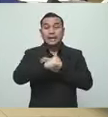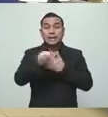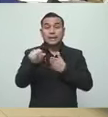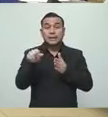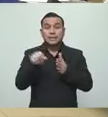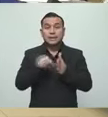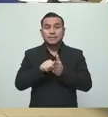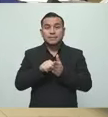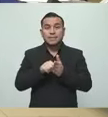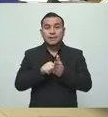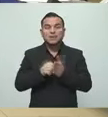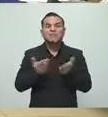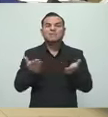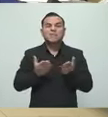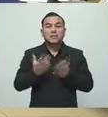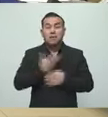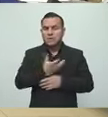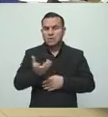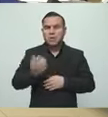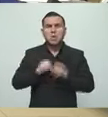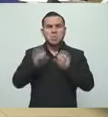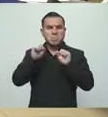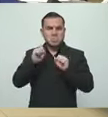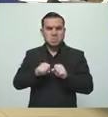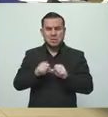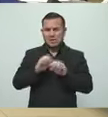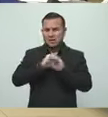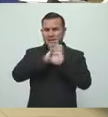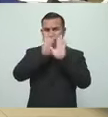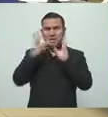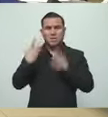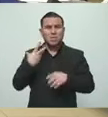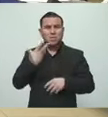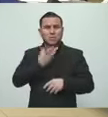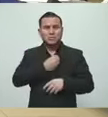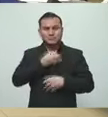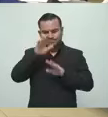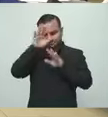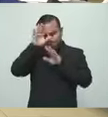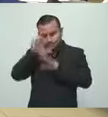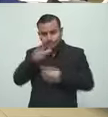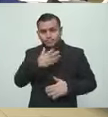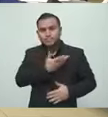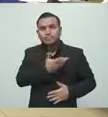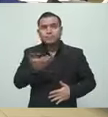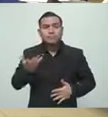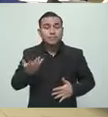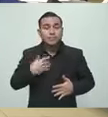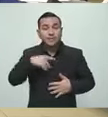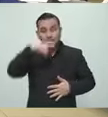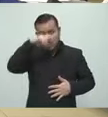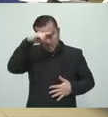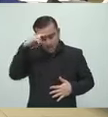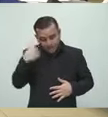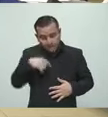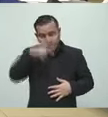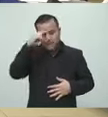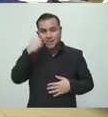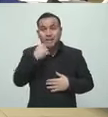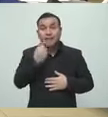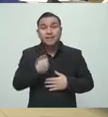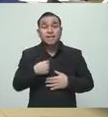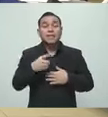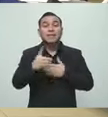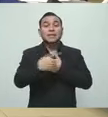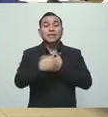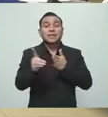se legislaba. Nosotros lo dejamos bien claro, entendemos y respetamos también el trabajo de los diputados, que es un